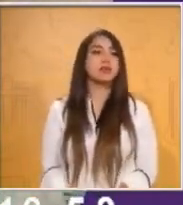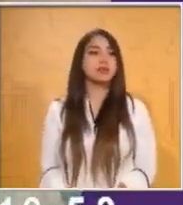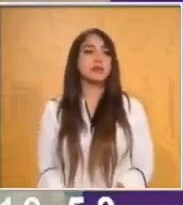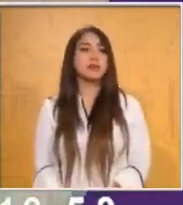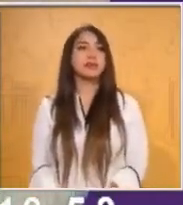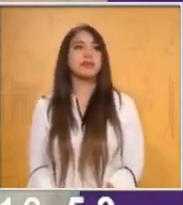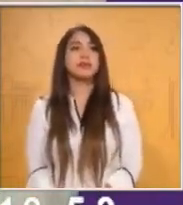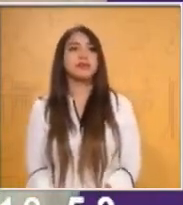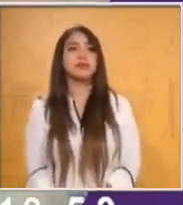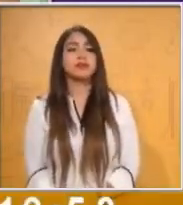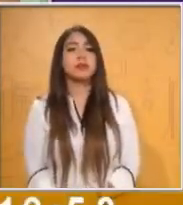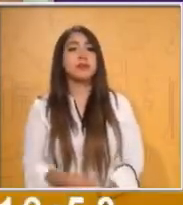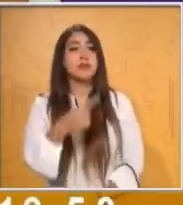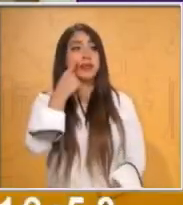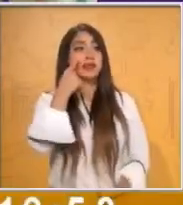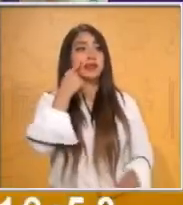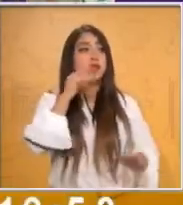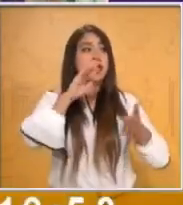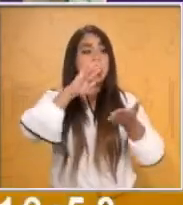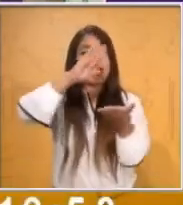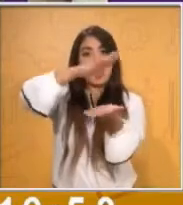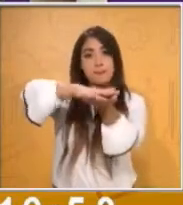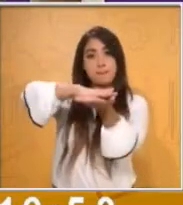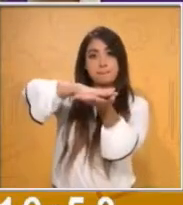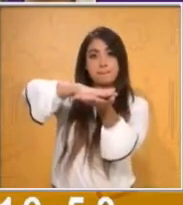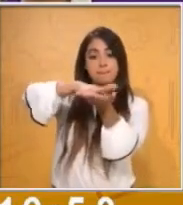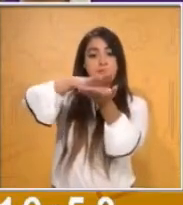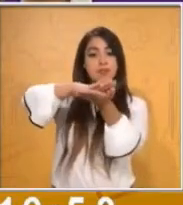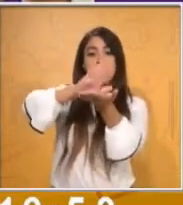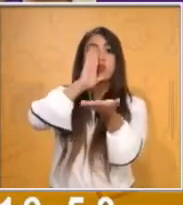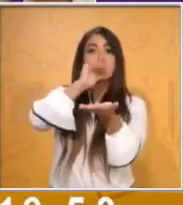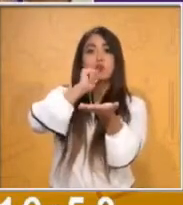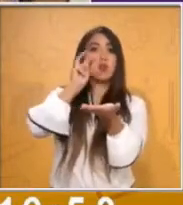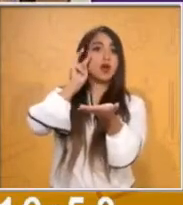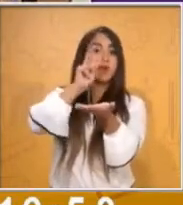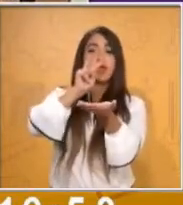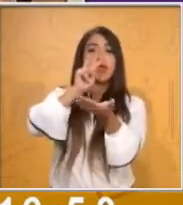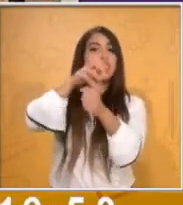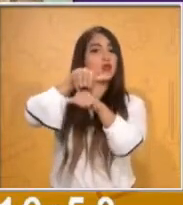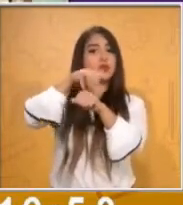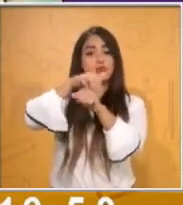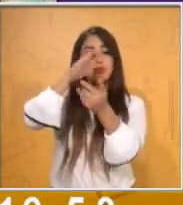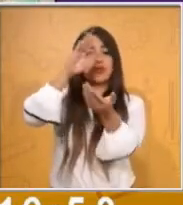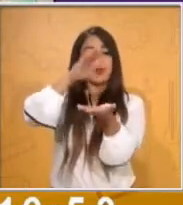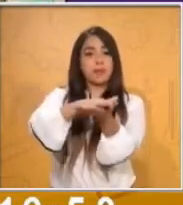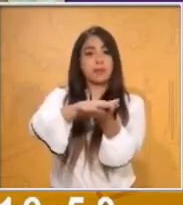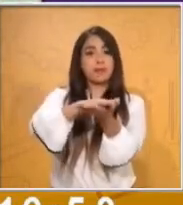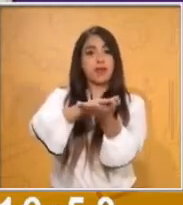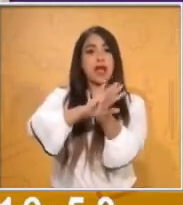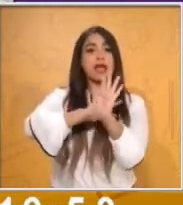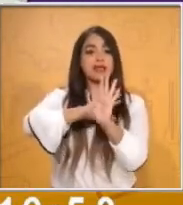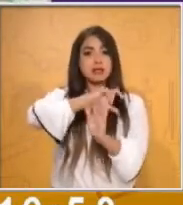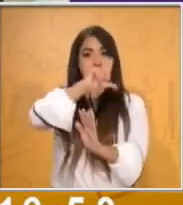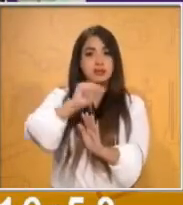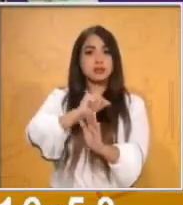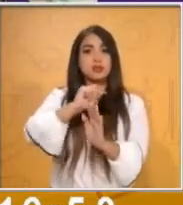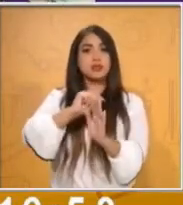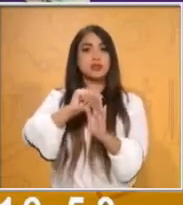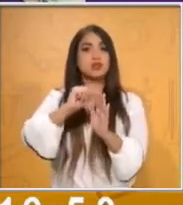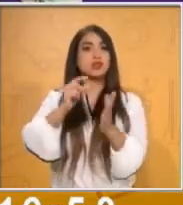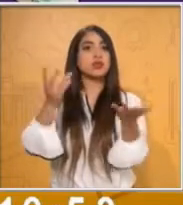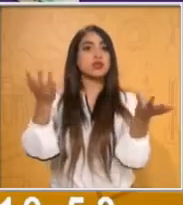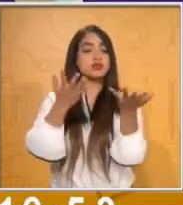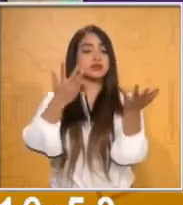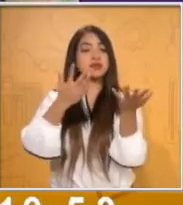Estos números los vamos a colocar hacia abajo para que no se vean los números y así forma nuestro